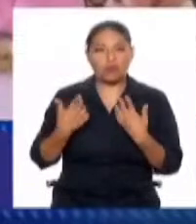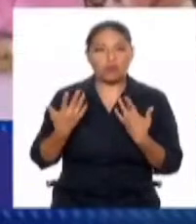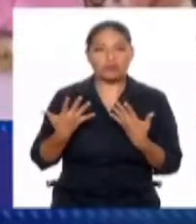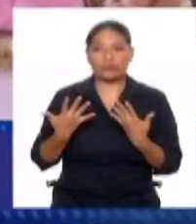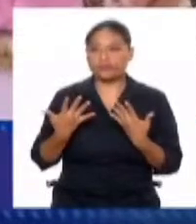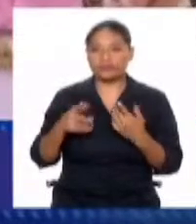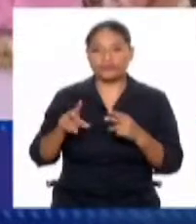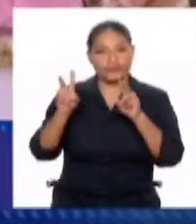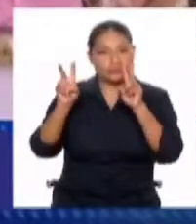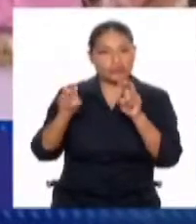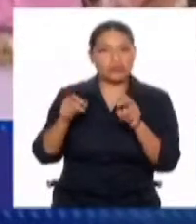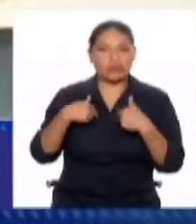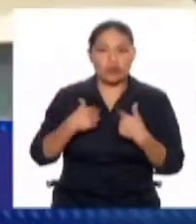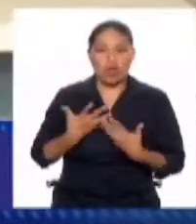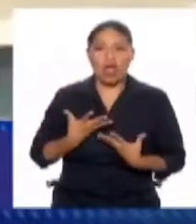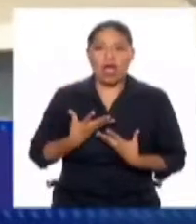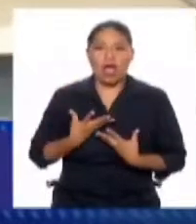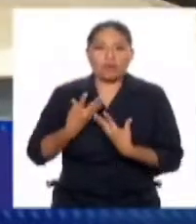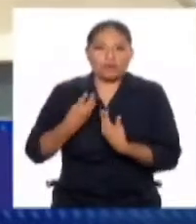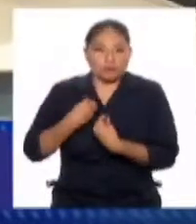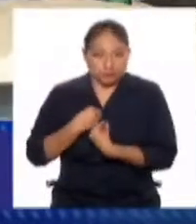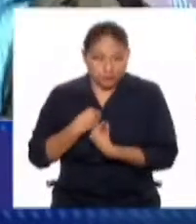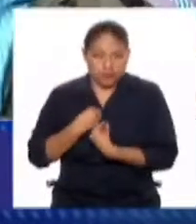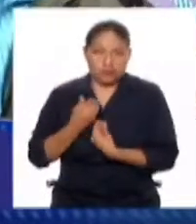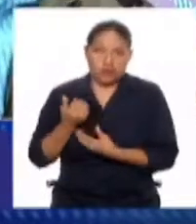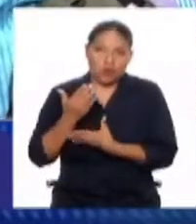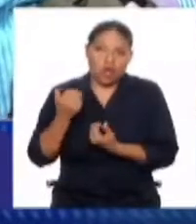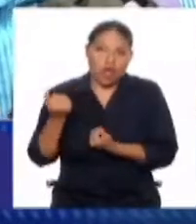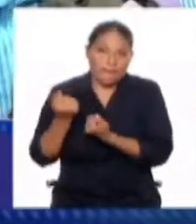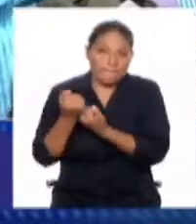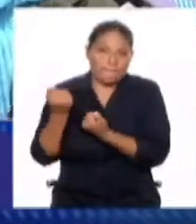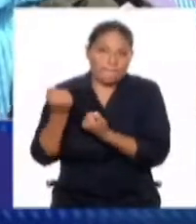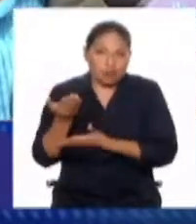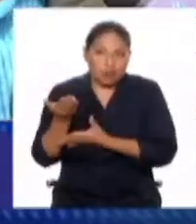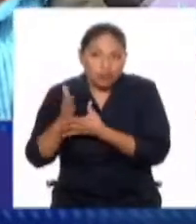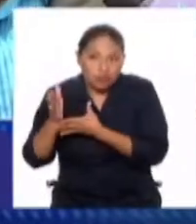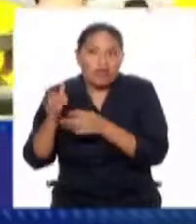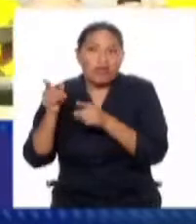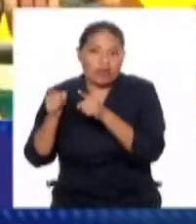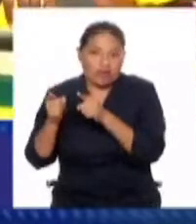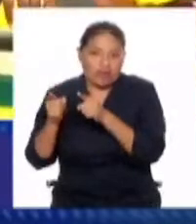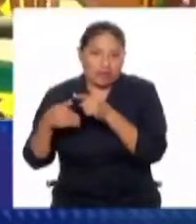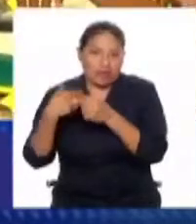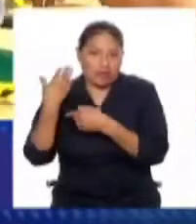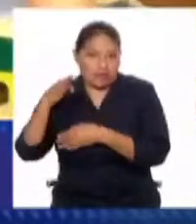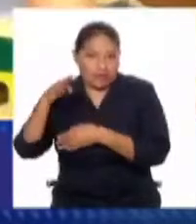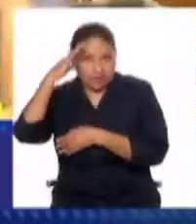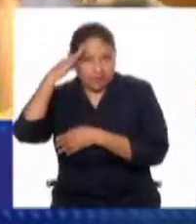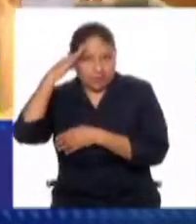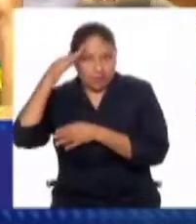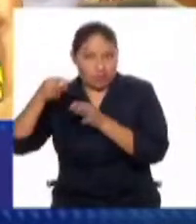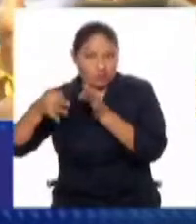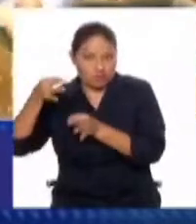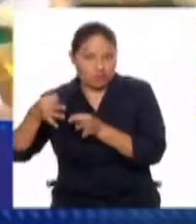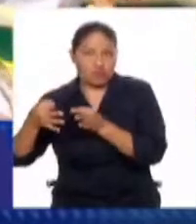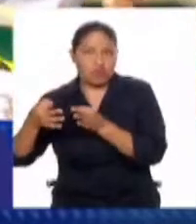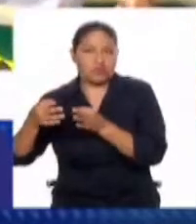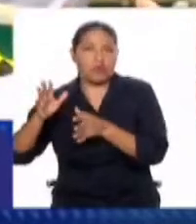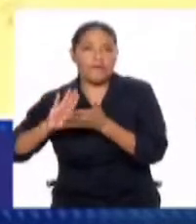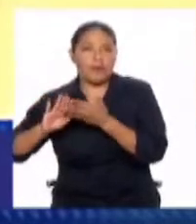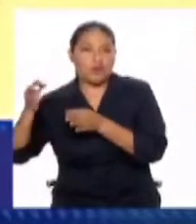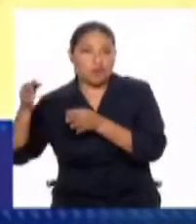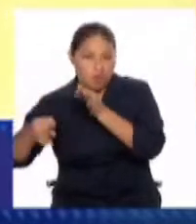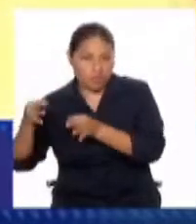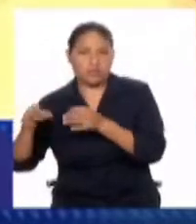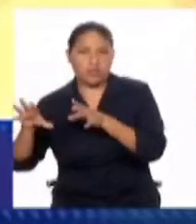colaboración eficaz. Por eso, en este prestigioso canal y en otros más, he manifestado varios